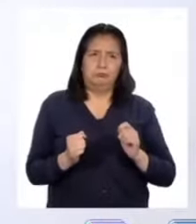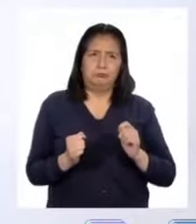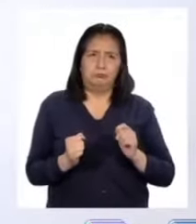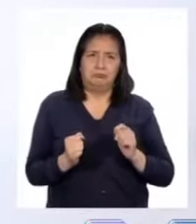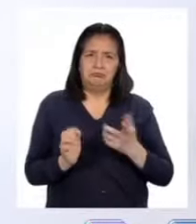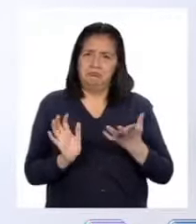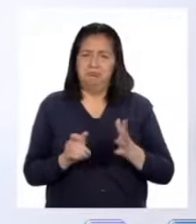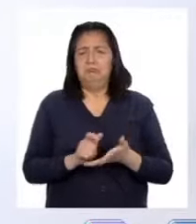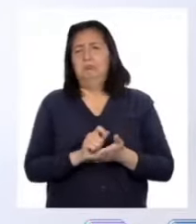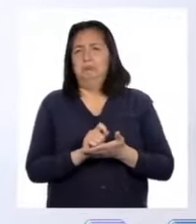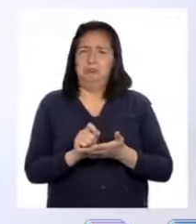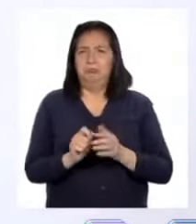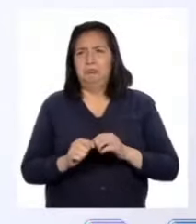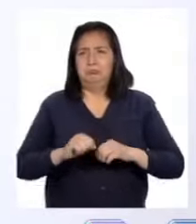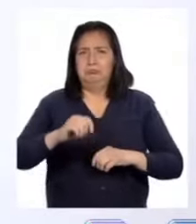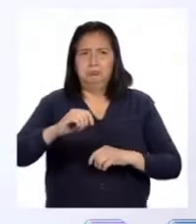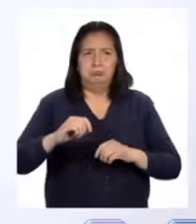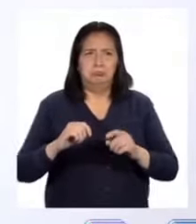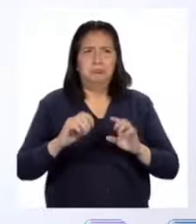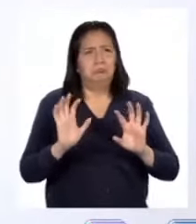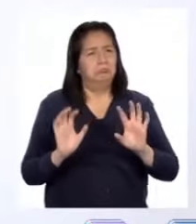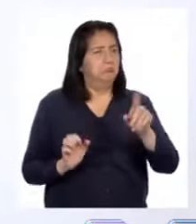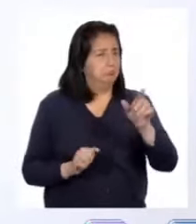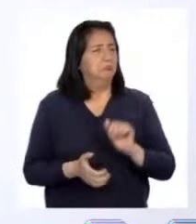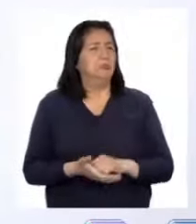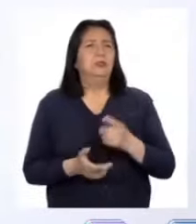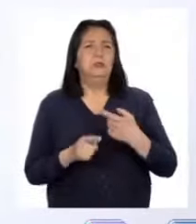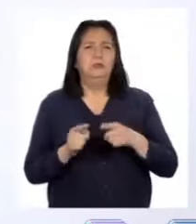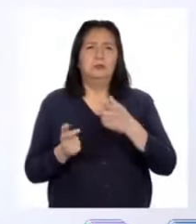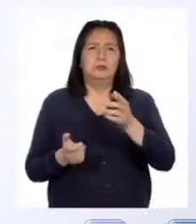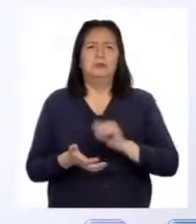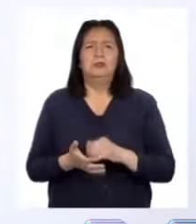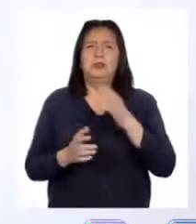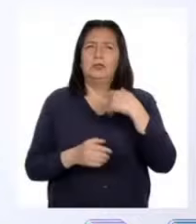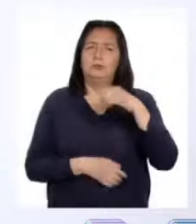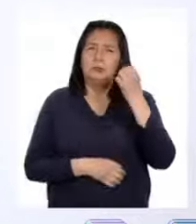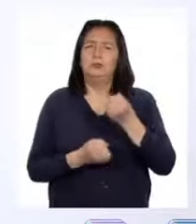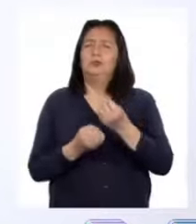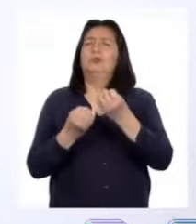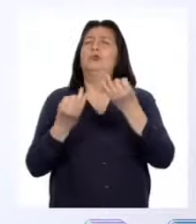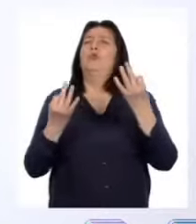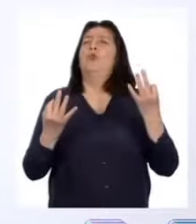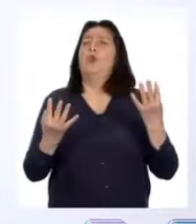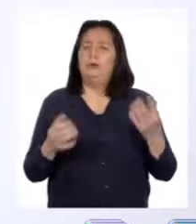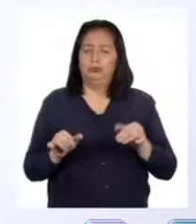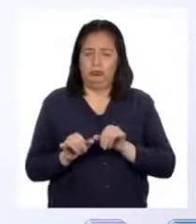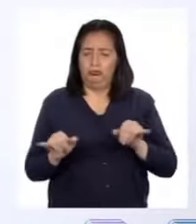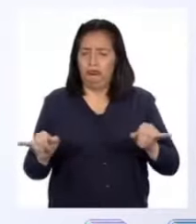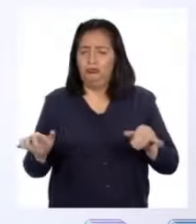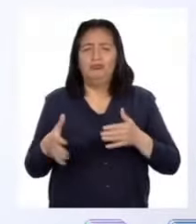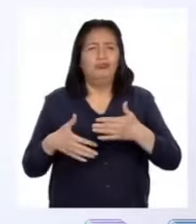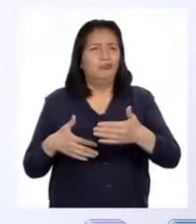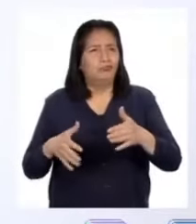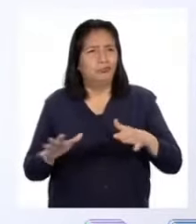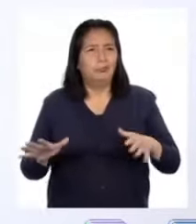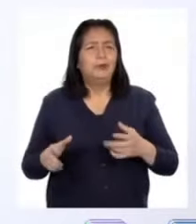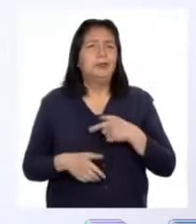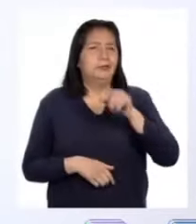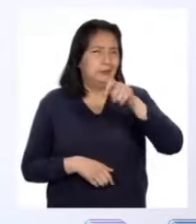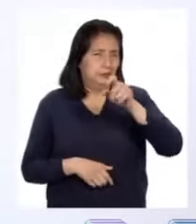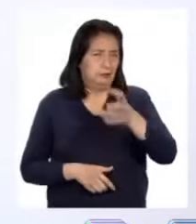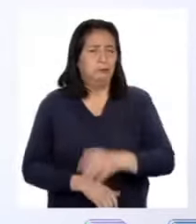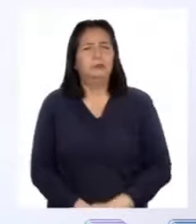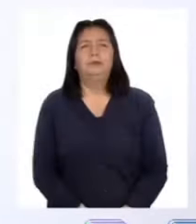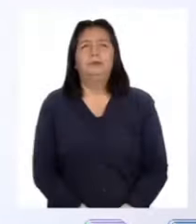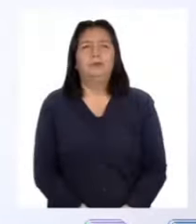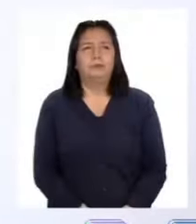actividades que mencionaste, Patty. Entonces, hagámosle el cálculo del espacio personal que necesitamos para esta situación.